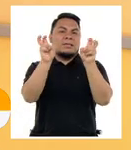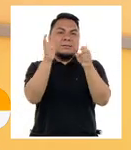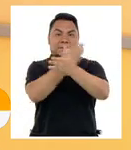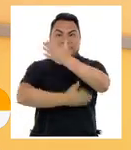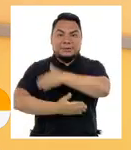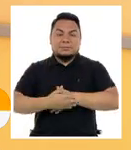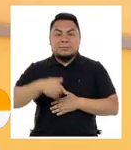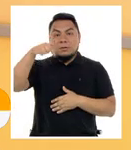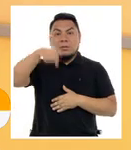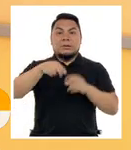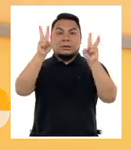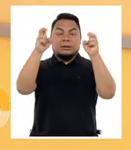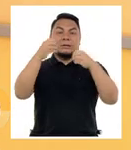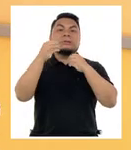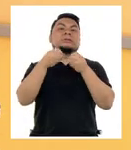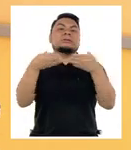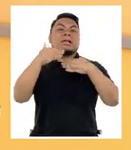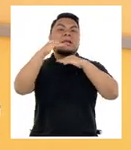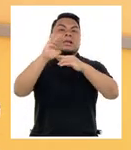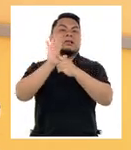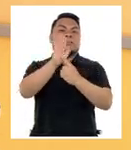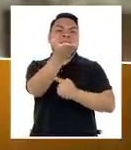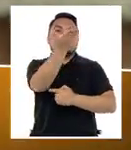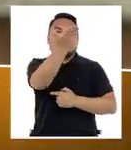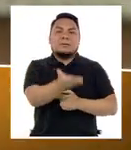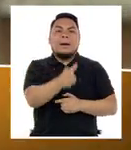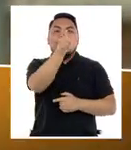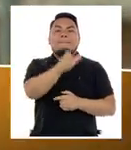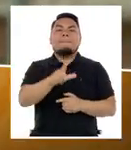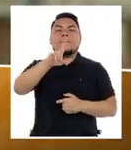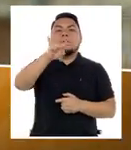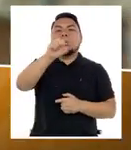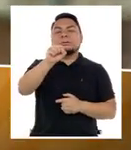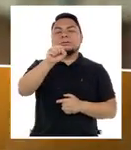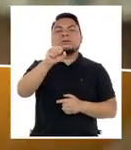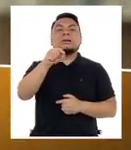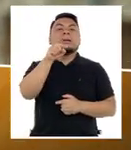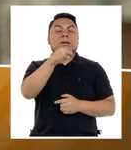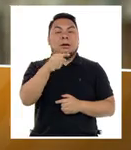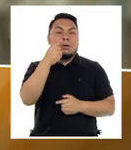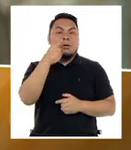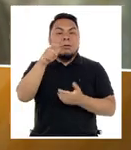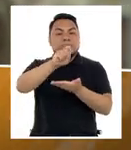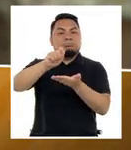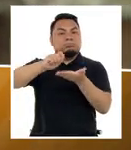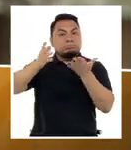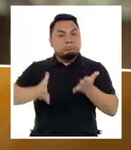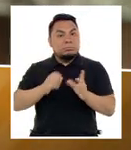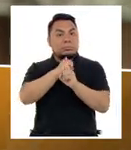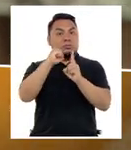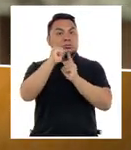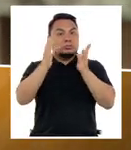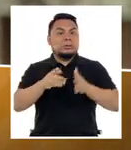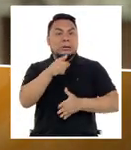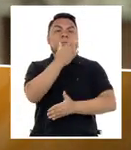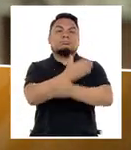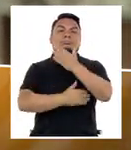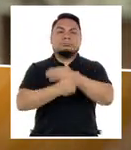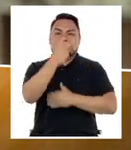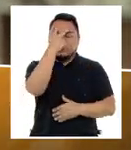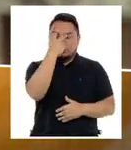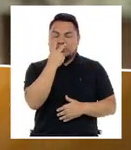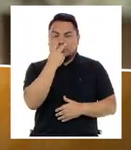discapacidad? Hoy en la secuencia Sin Límites presentaremos a Luis Hernández, un escritor y sociólogo con